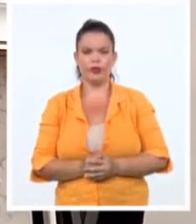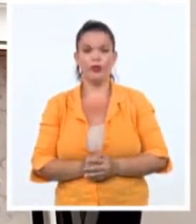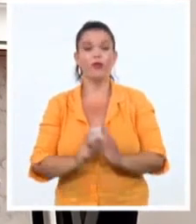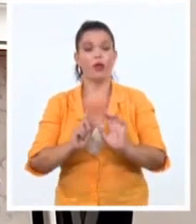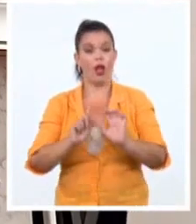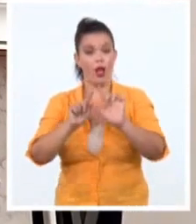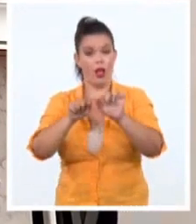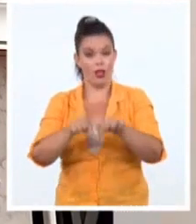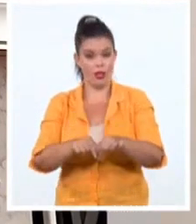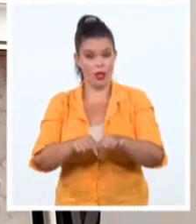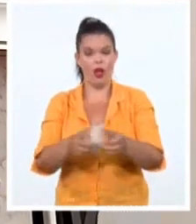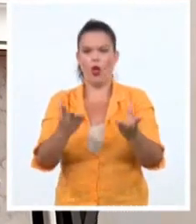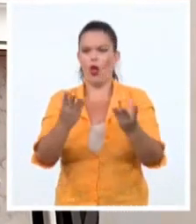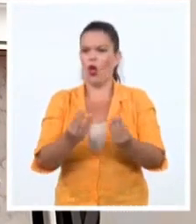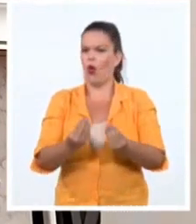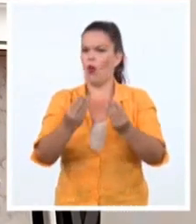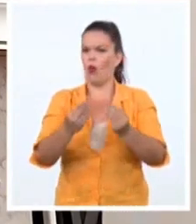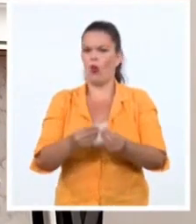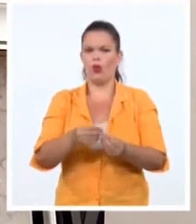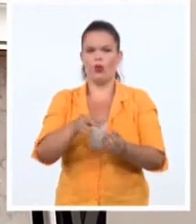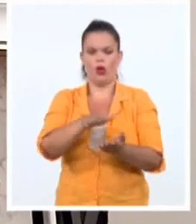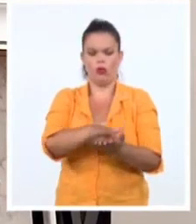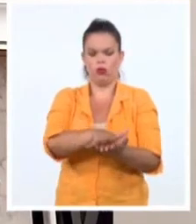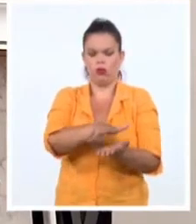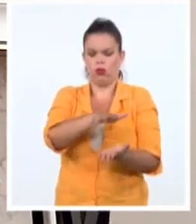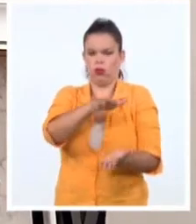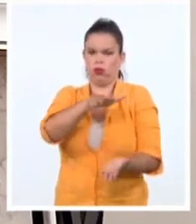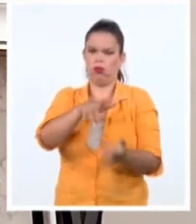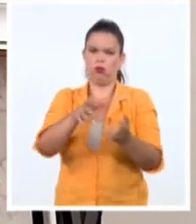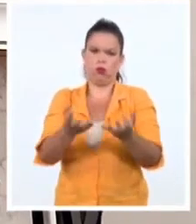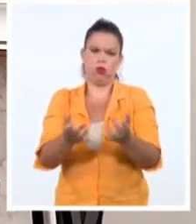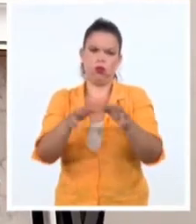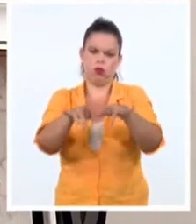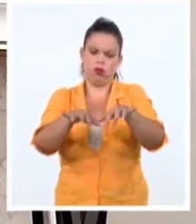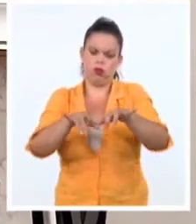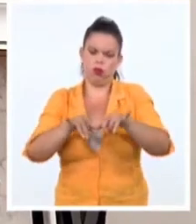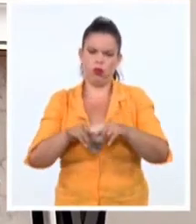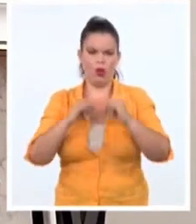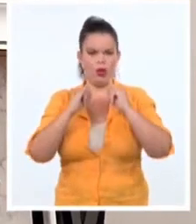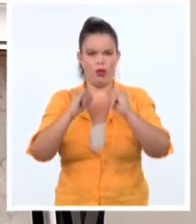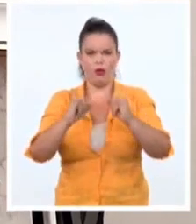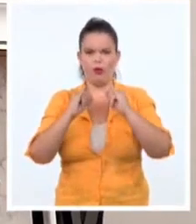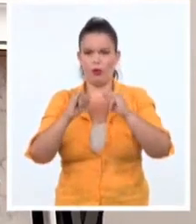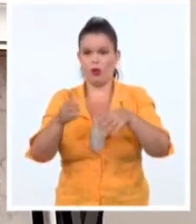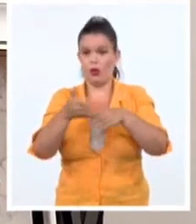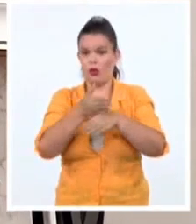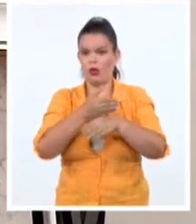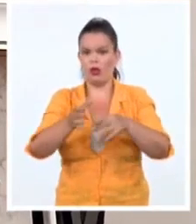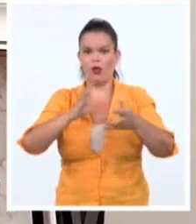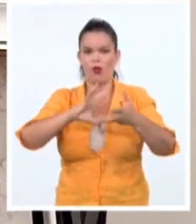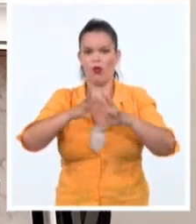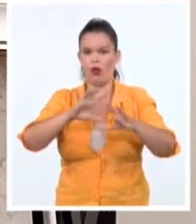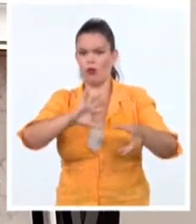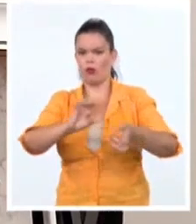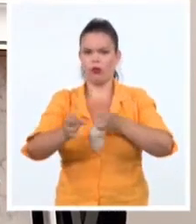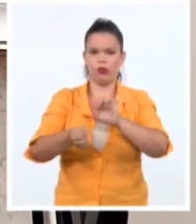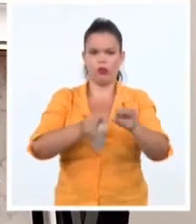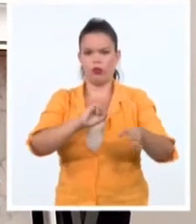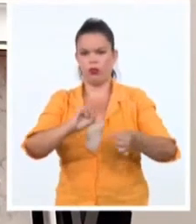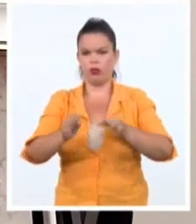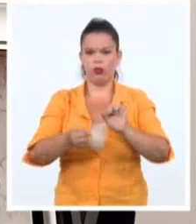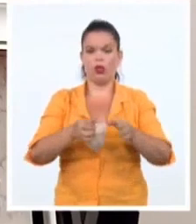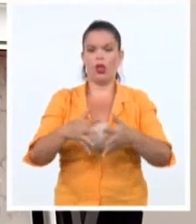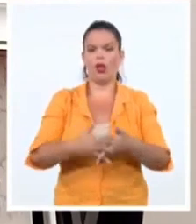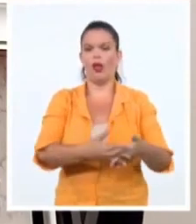Hay suficiente información doctrinal sobre la manera en que Estados Unidos ha